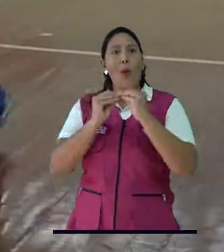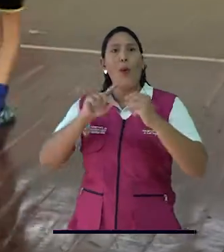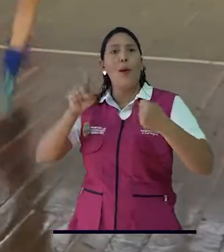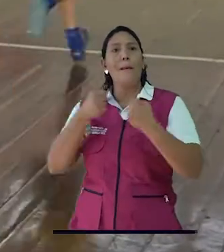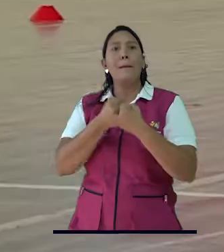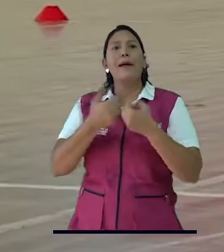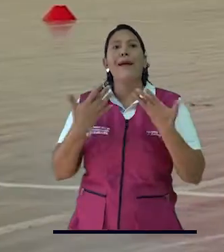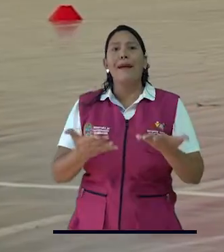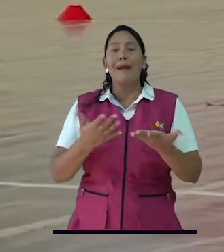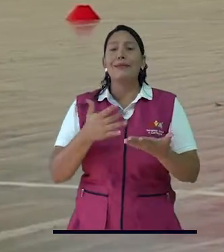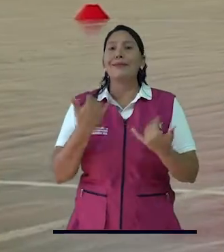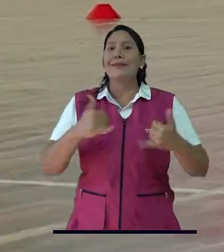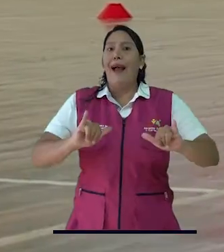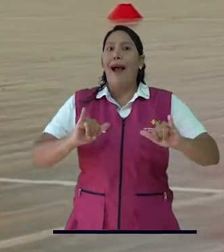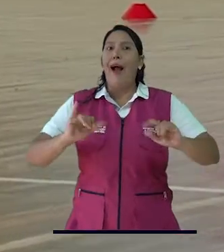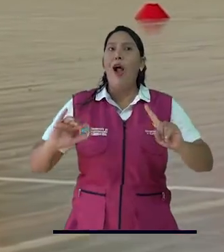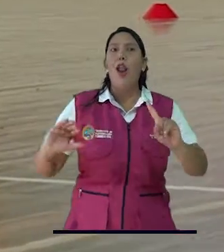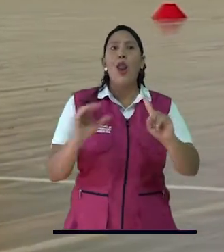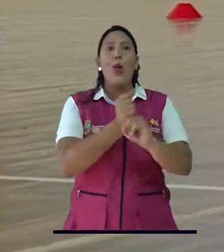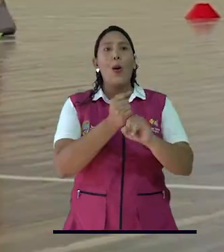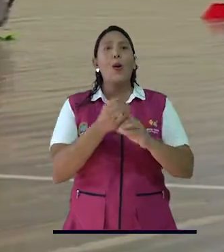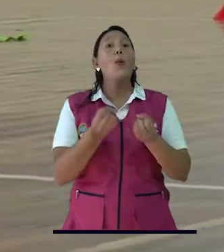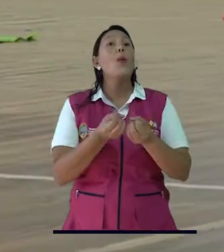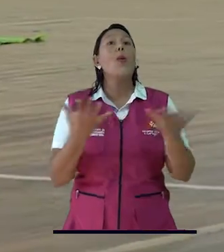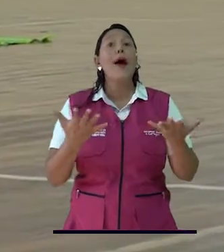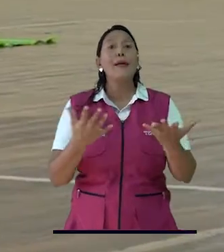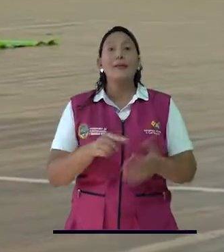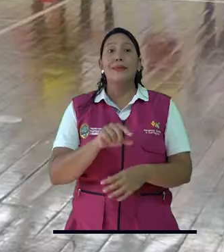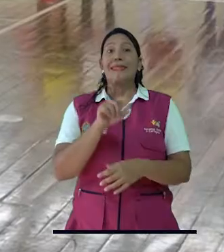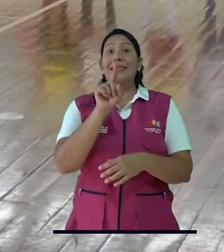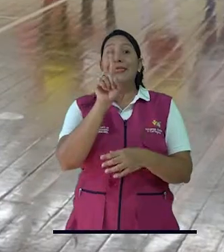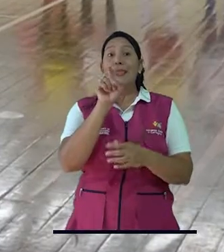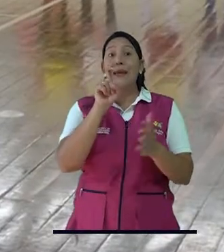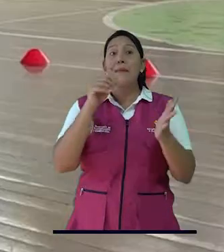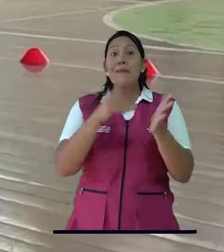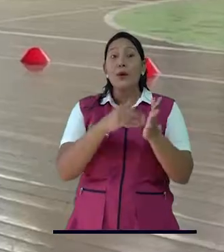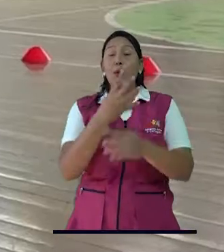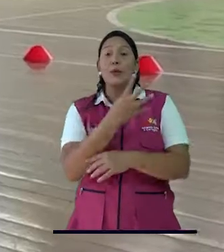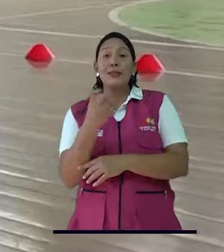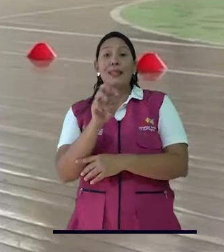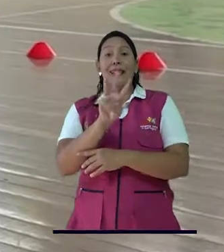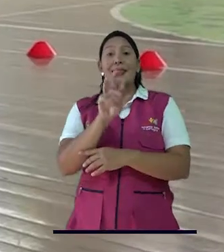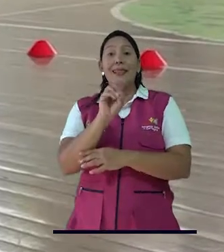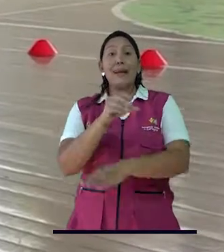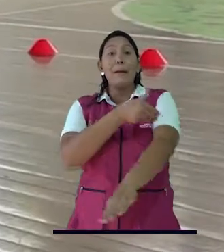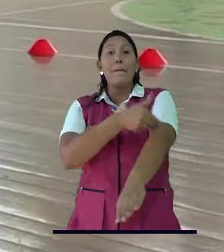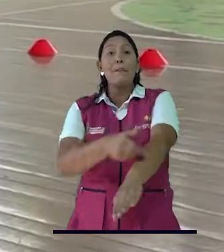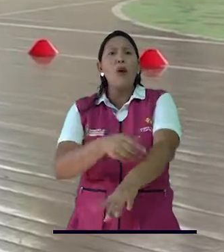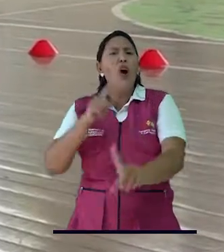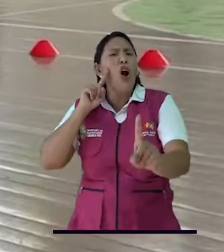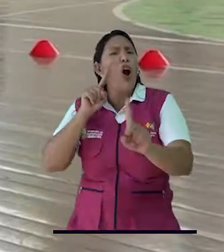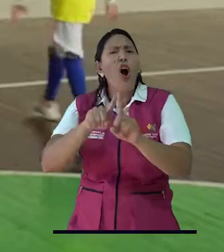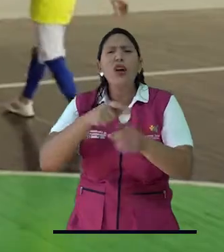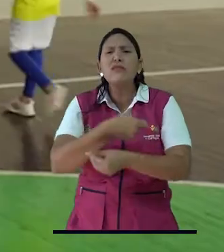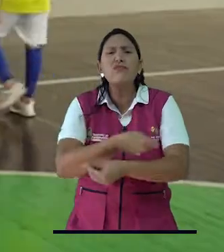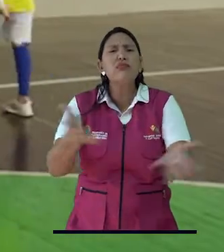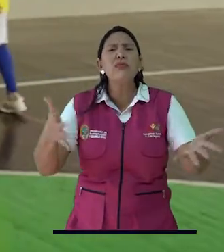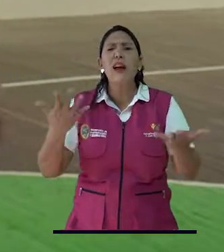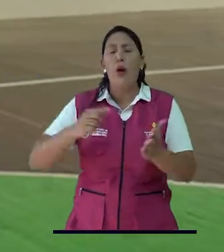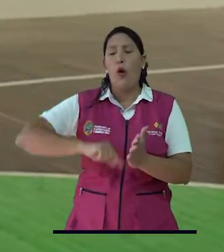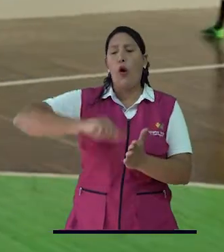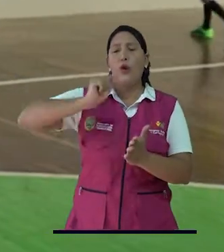2021, han sido aprobados 6.430 millones destinados al pago de